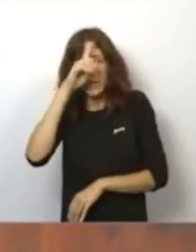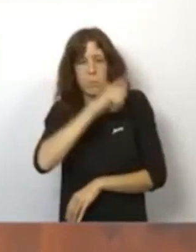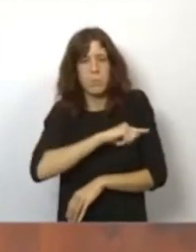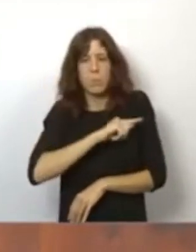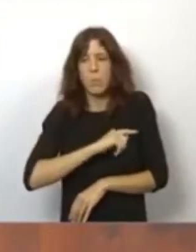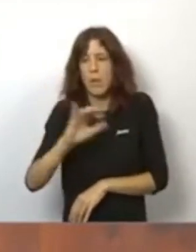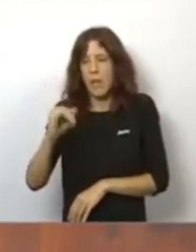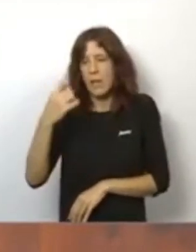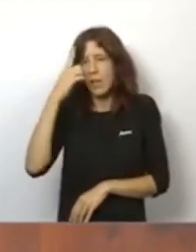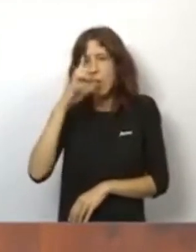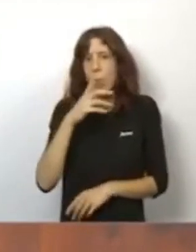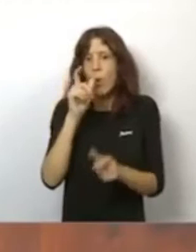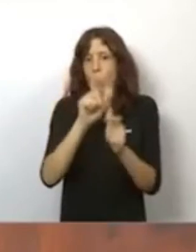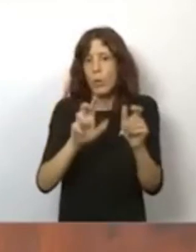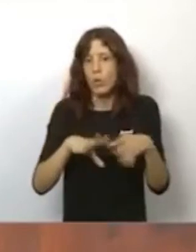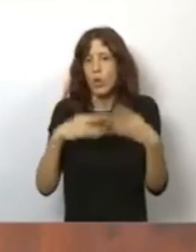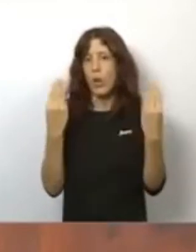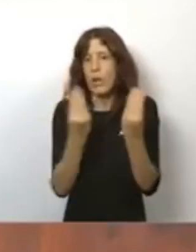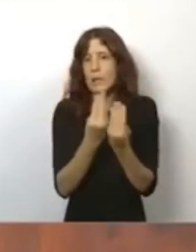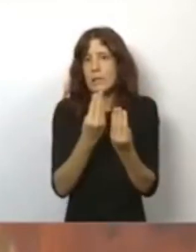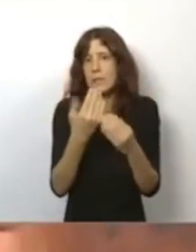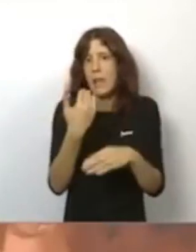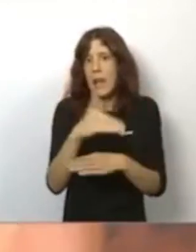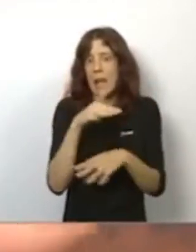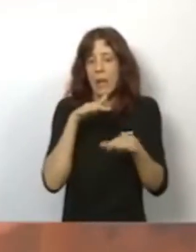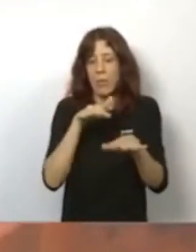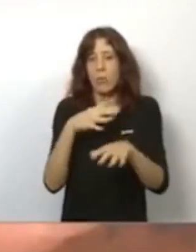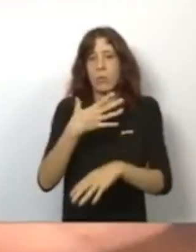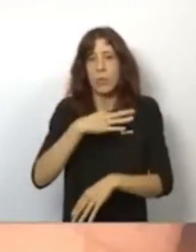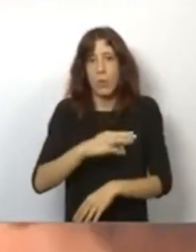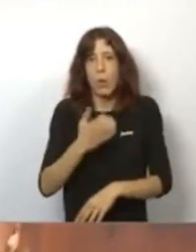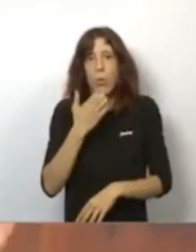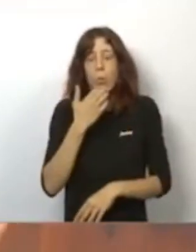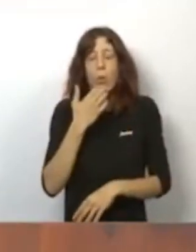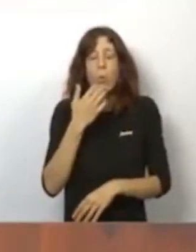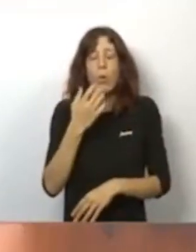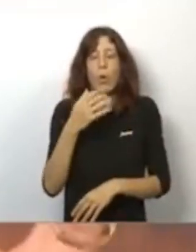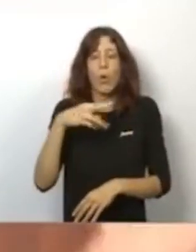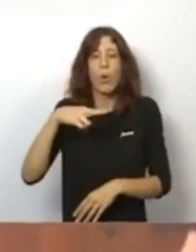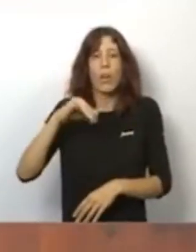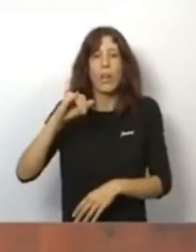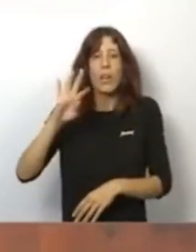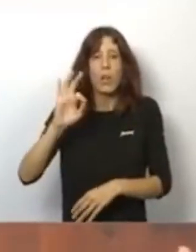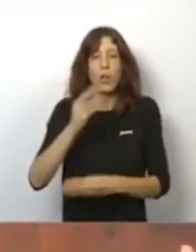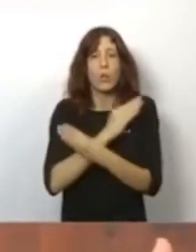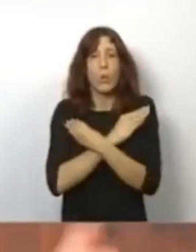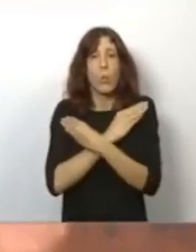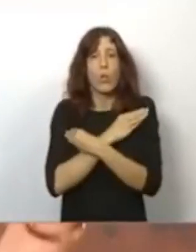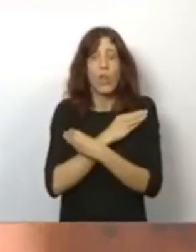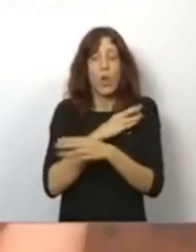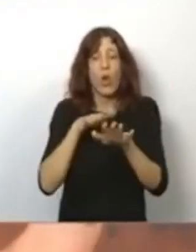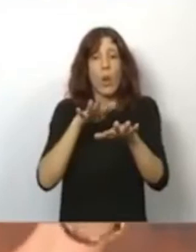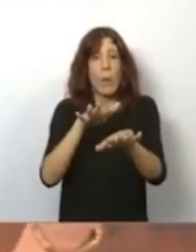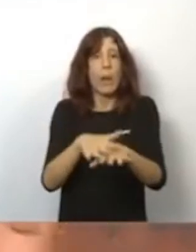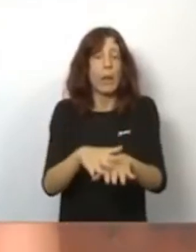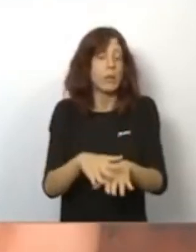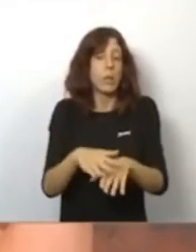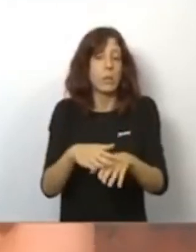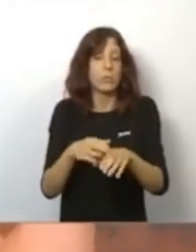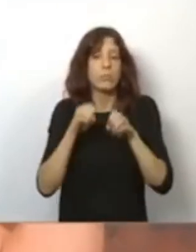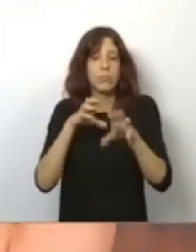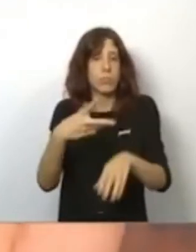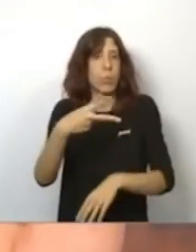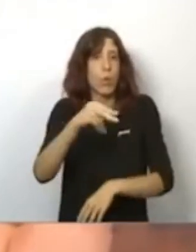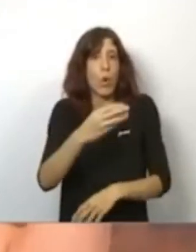aglomeración que se puede producir en la calle. No sé, la cabalgata del Ninot, por ejemplo, se ha renunciado a ella desde hace tiempo.